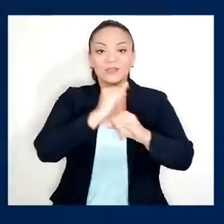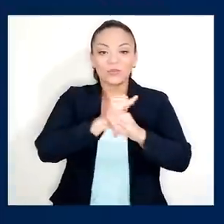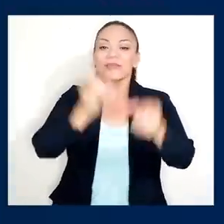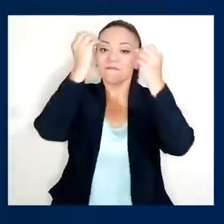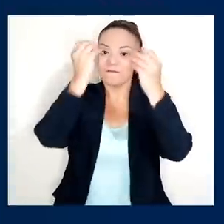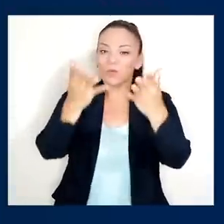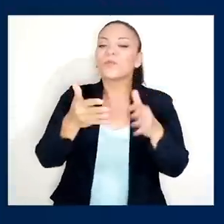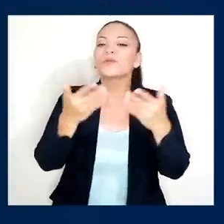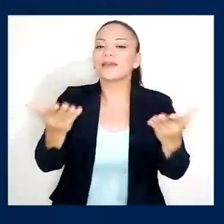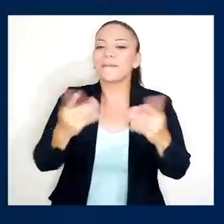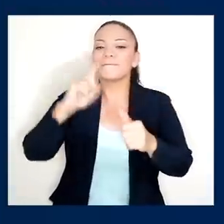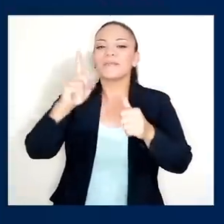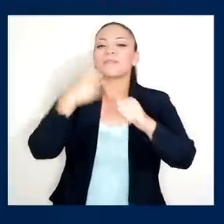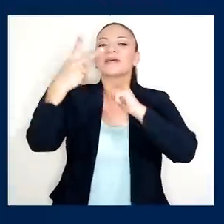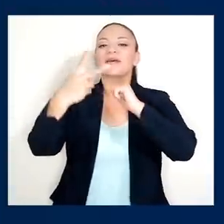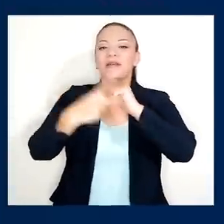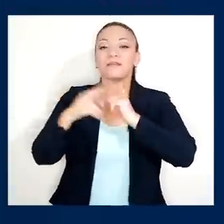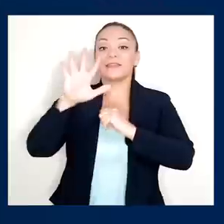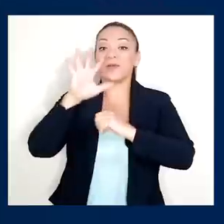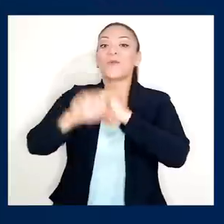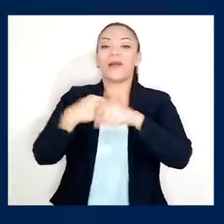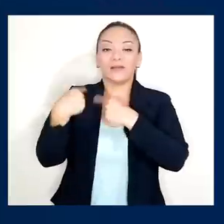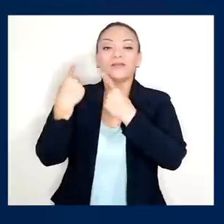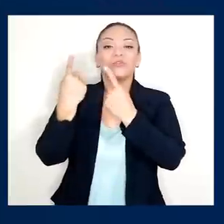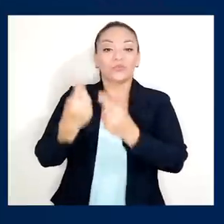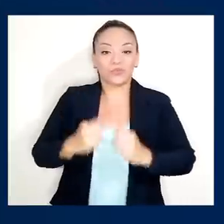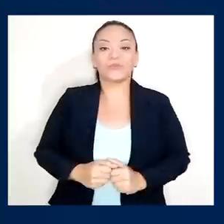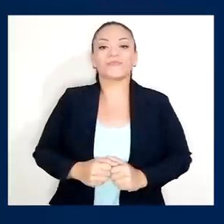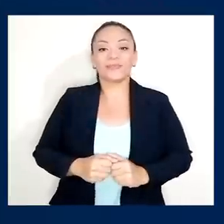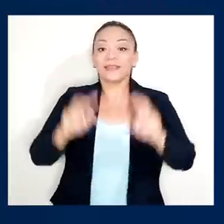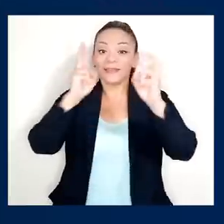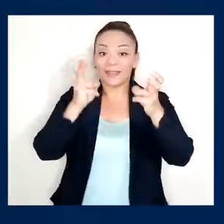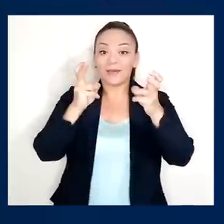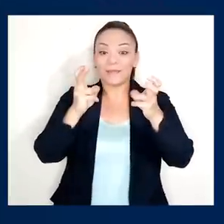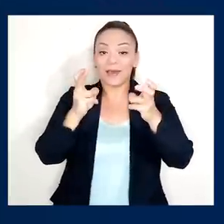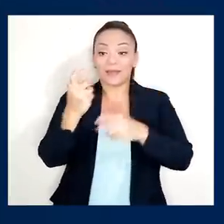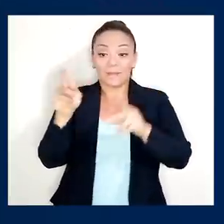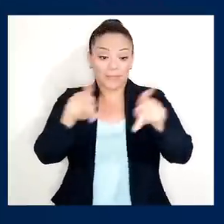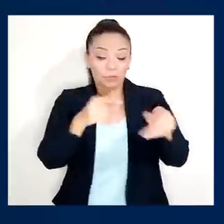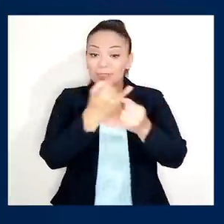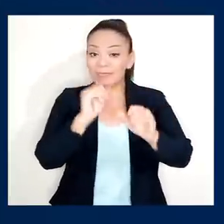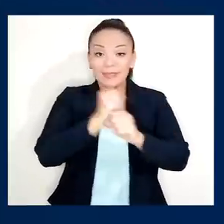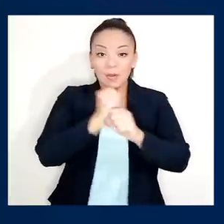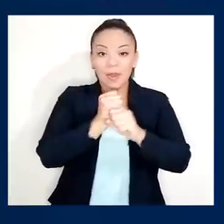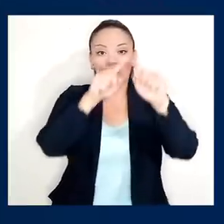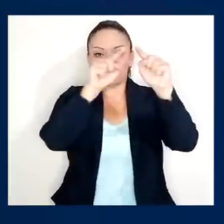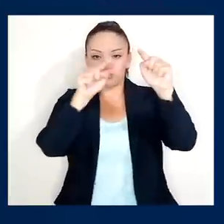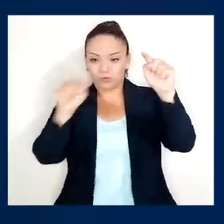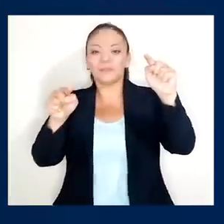el INEC anunció que por primera vez en cinco años, el desempleo en Costa Rica